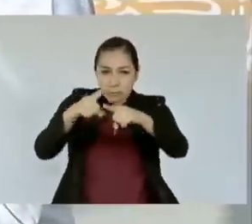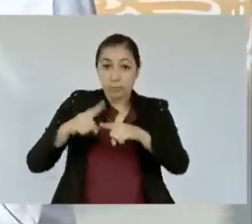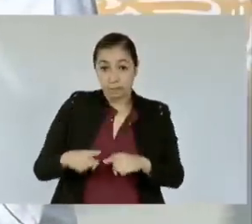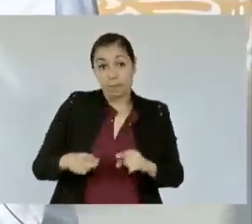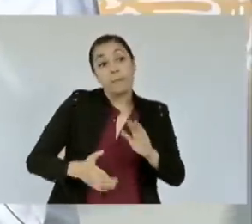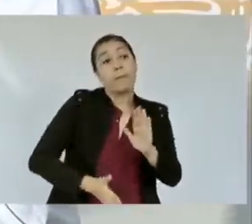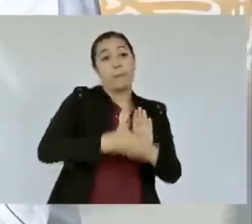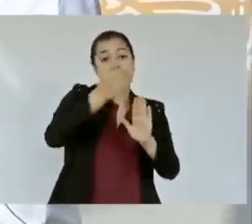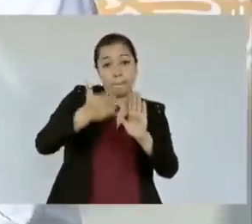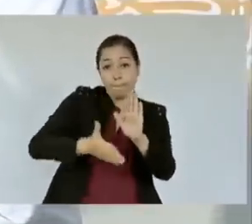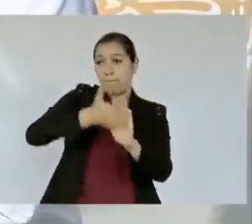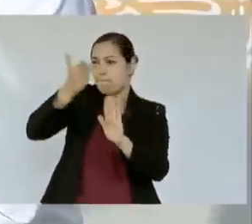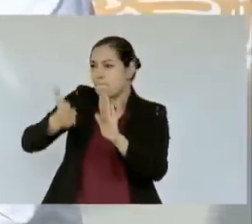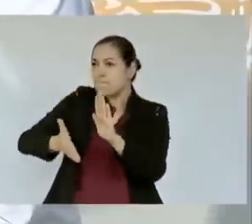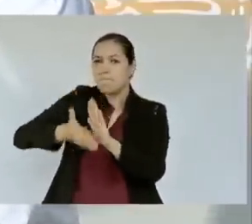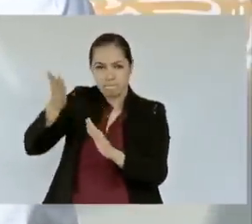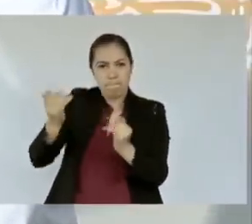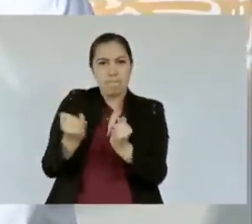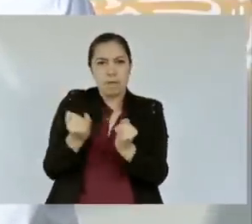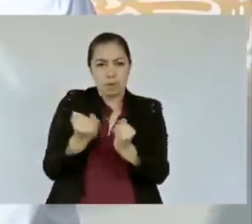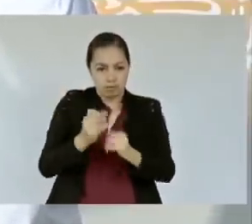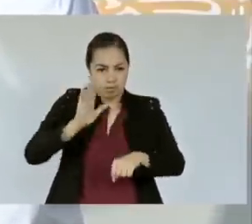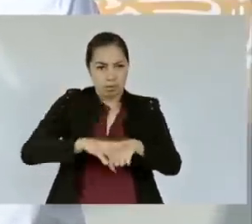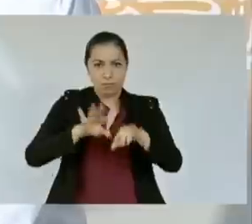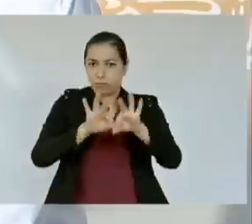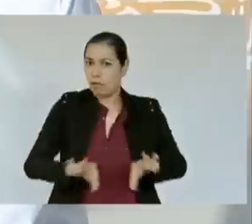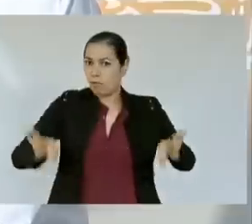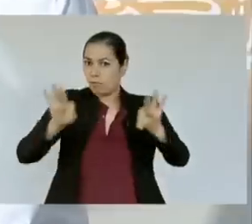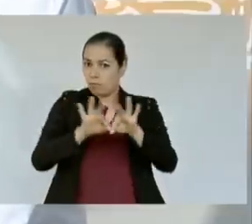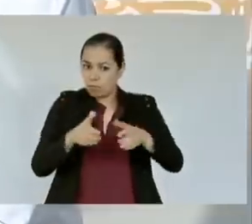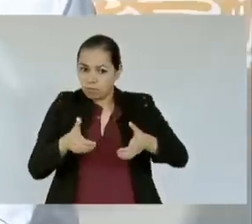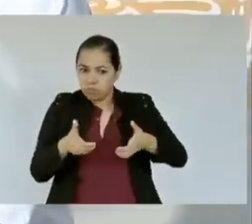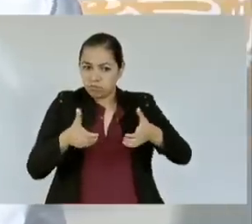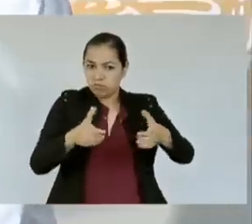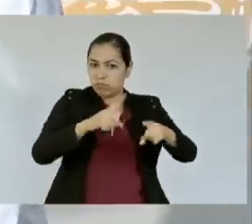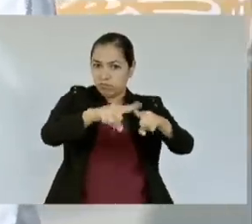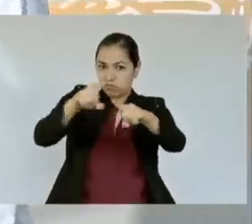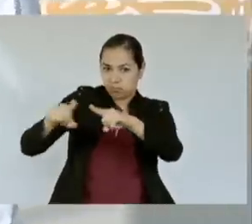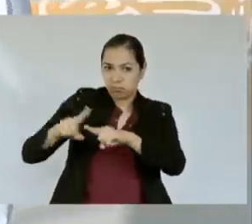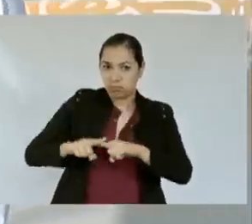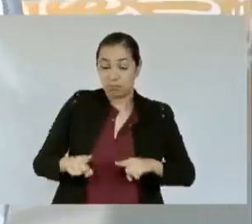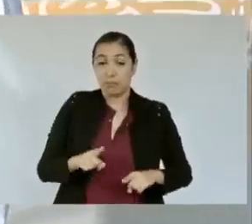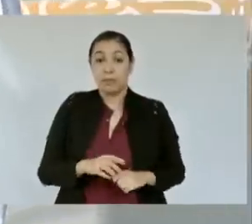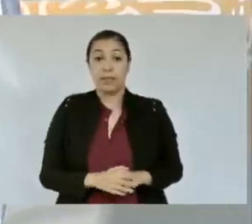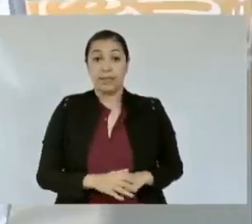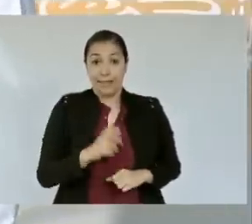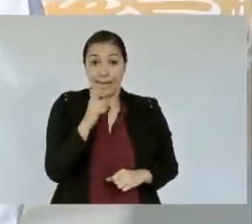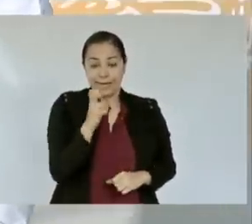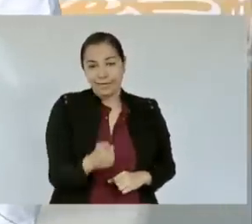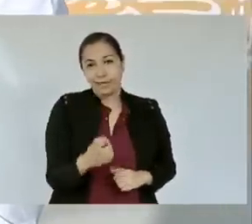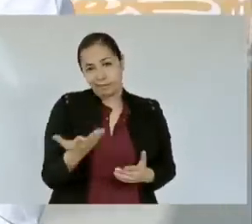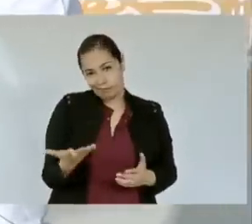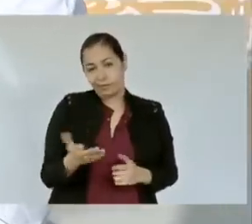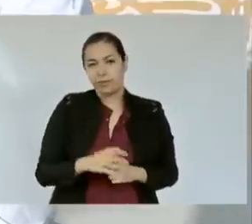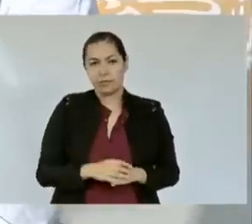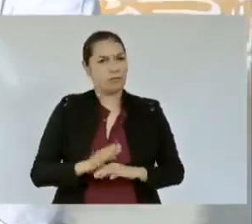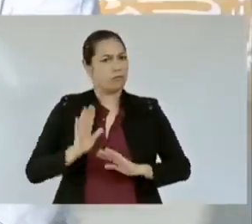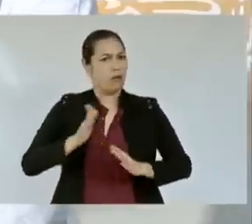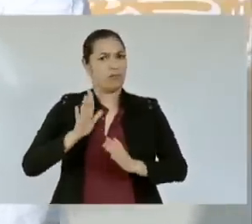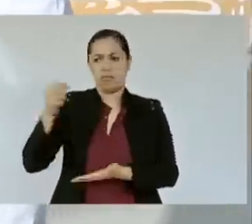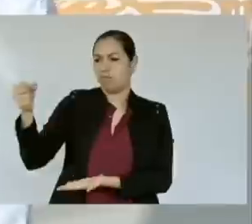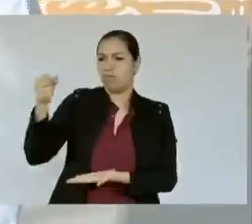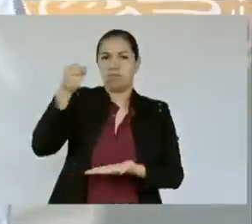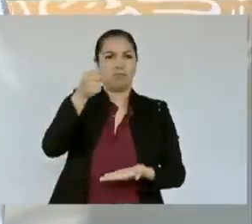construyendo carreteras muy importantes esta que ya tiene presupuesto